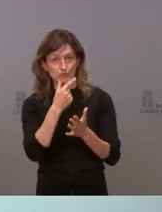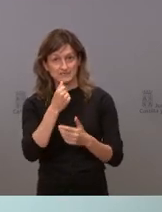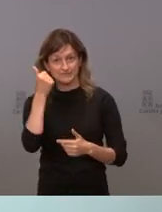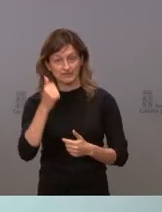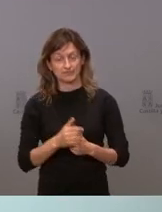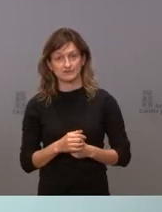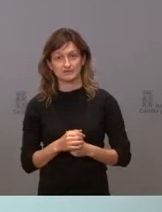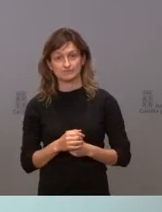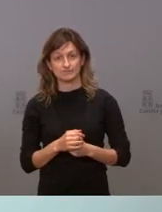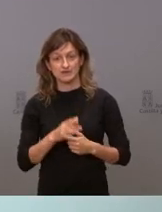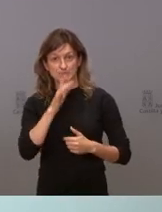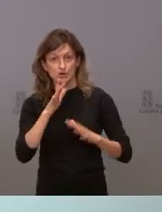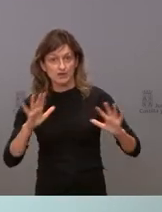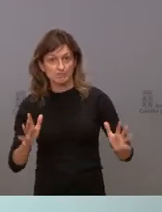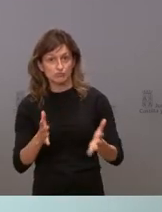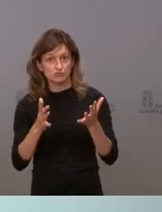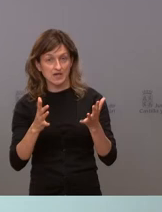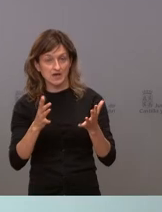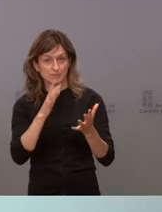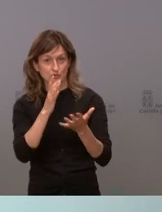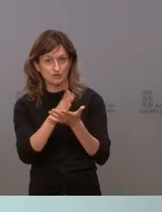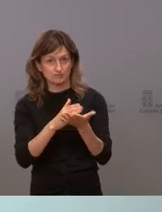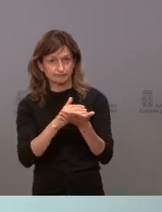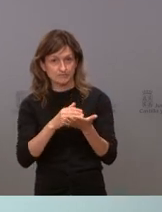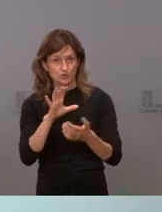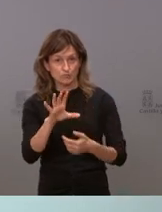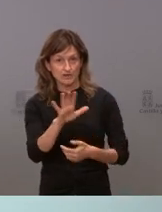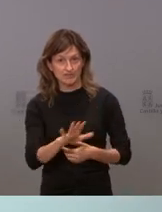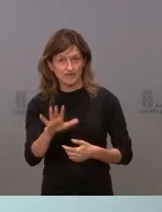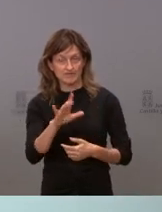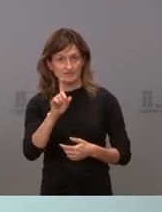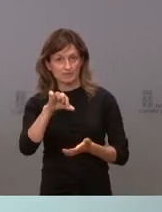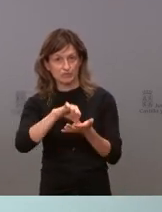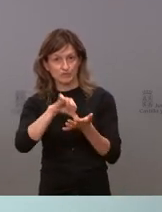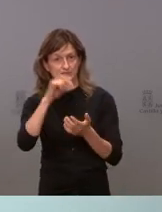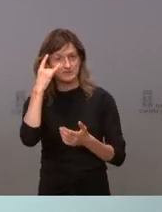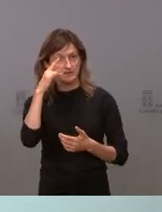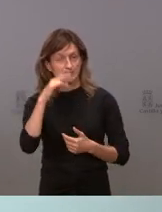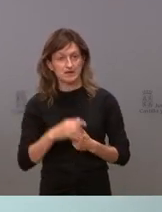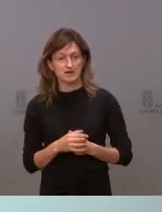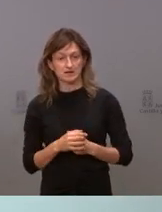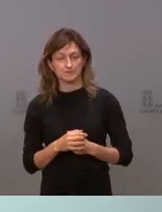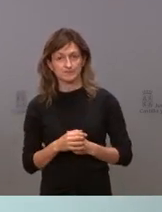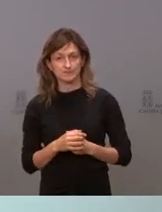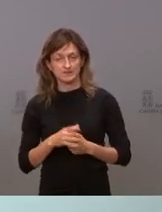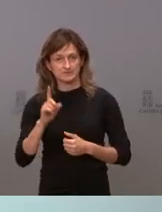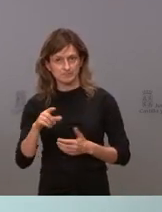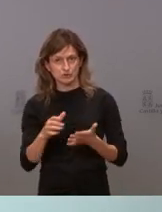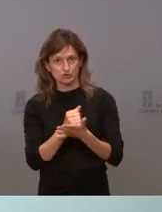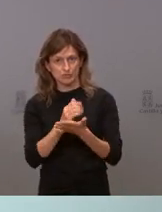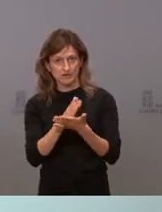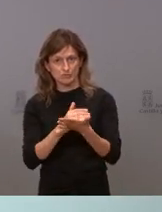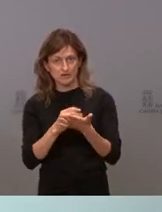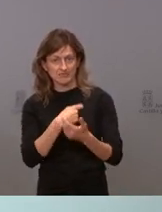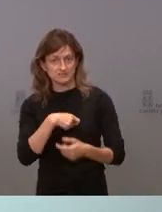para impulsar la promoción de nuestra comunidad y de Salamanca pero de toda la comunidad del